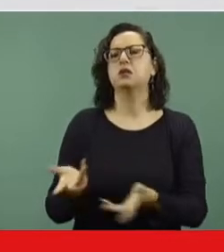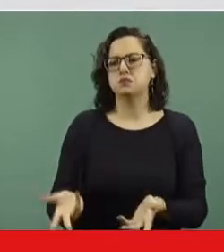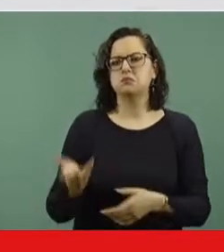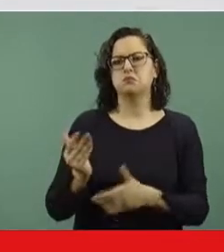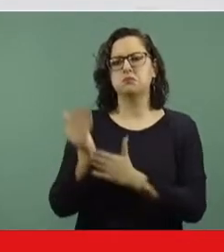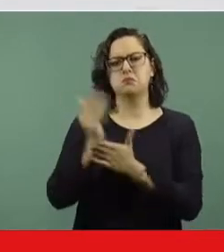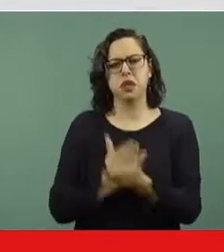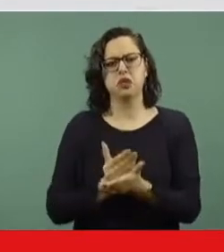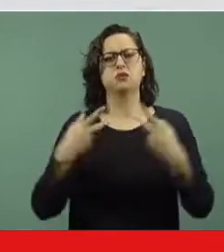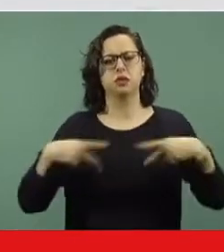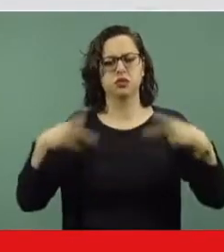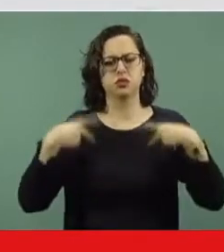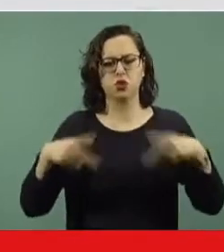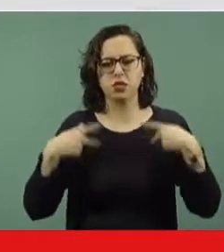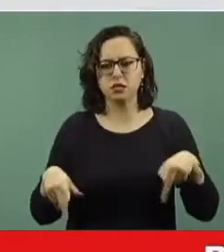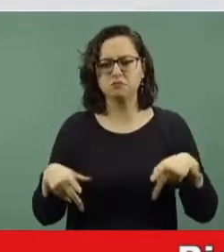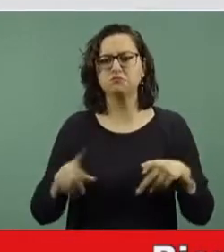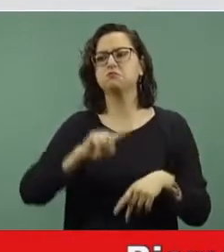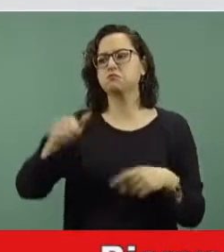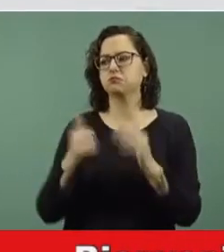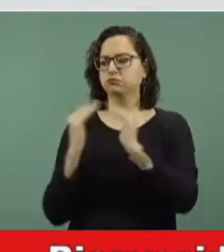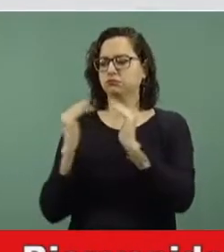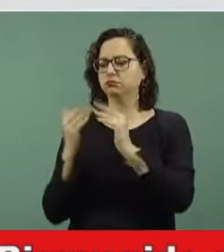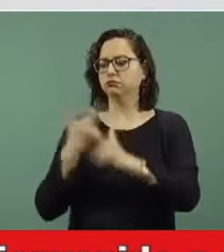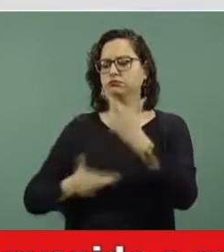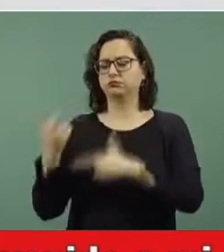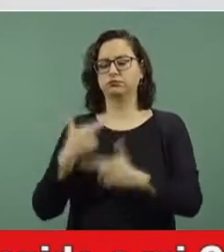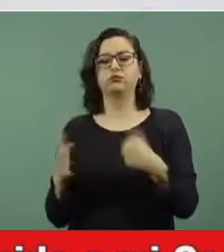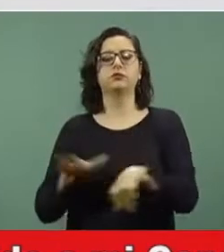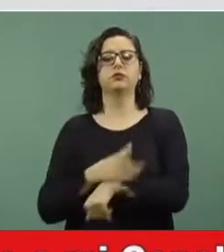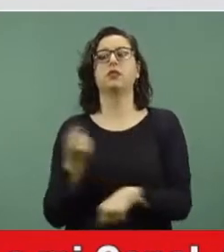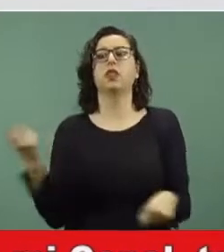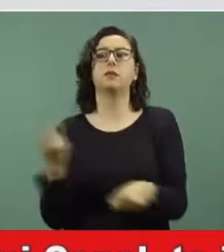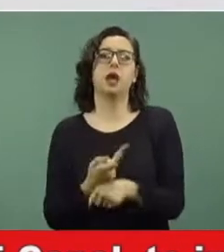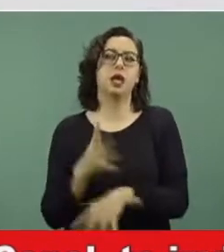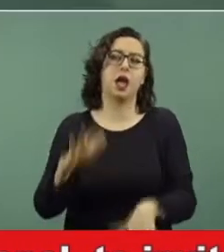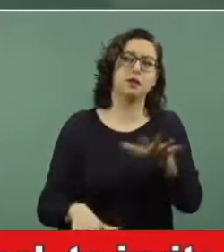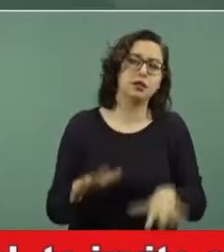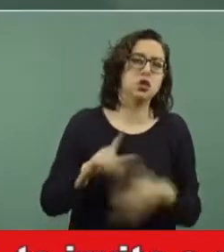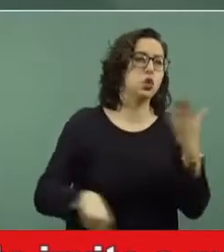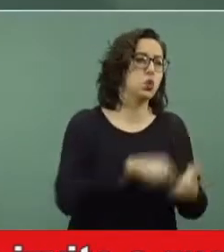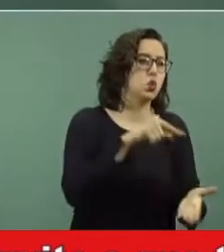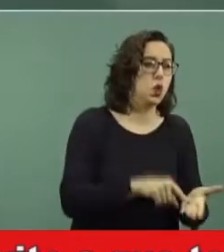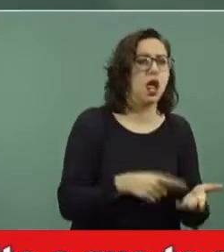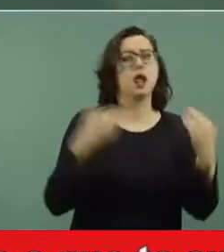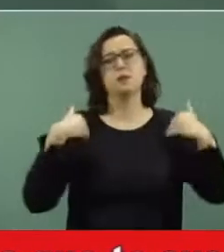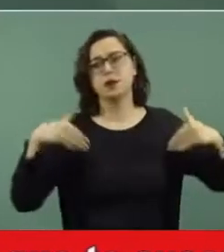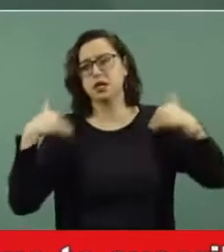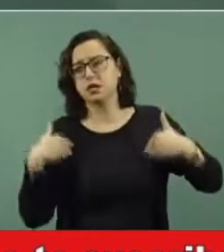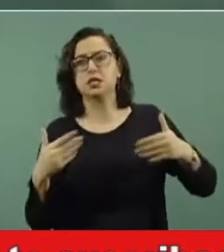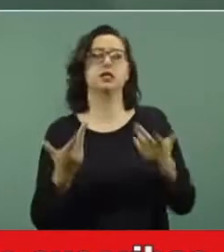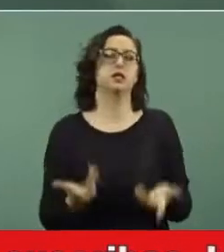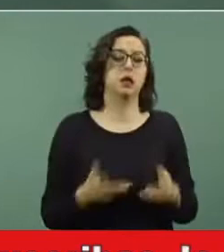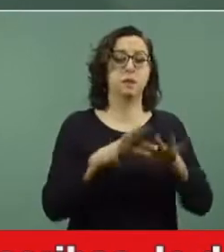qué quiere decir? Hay momentos en donde en las plazas públicas o en los centros recreativos o culturales o